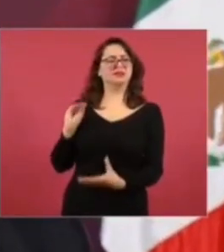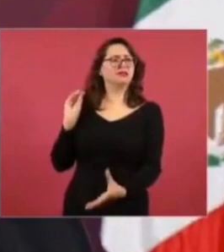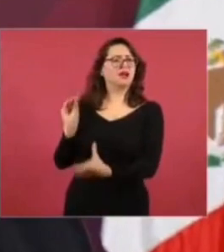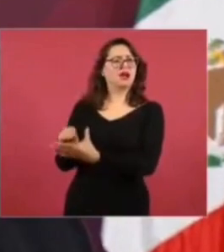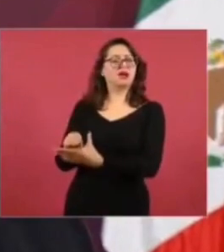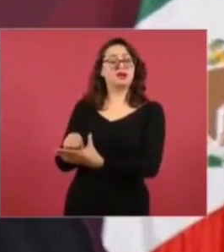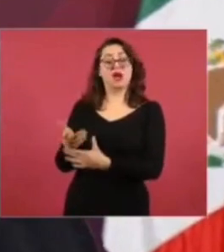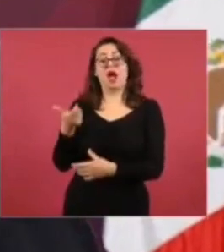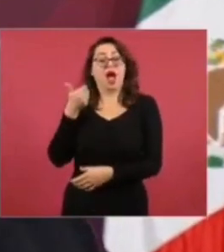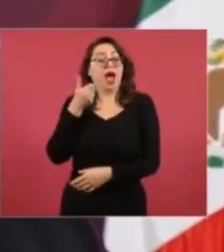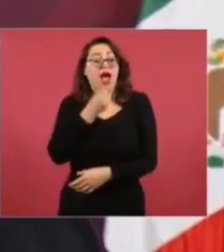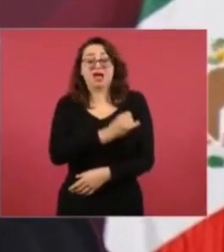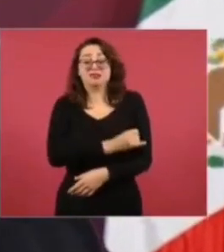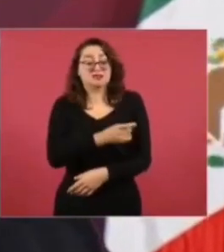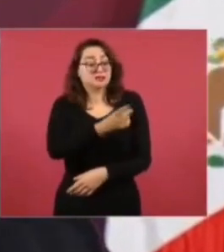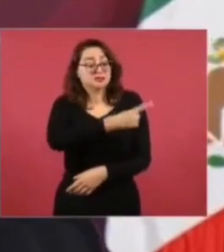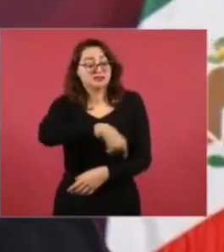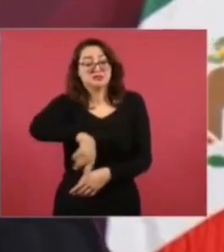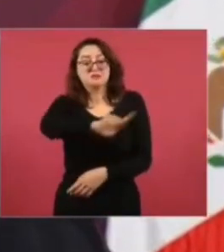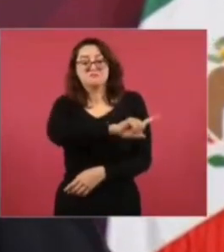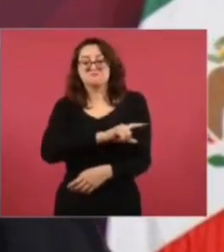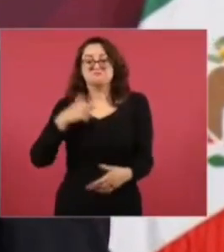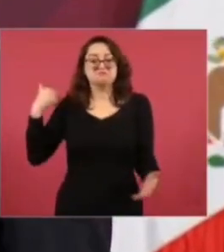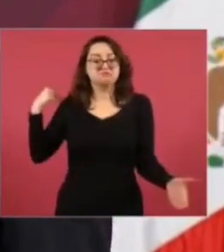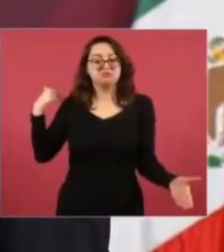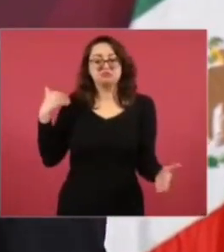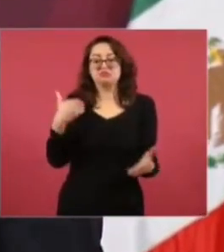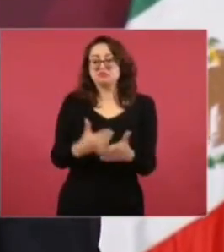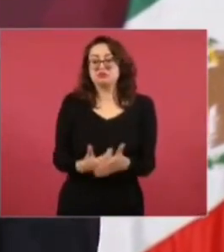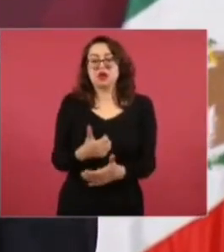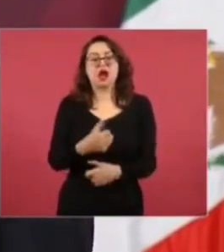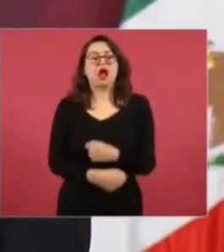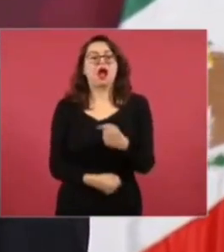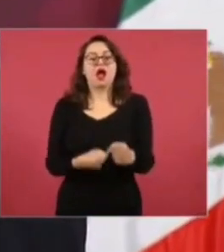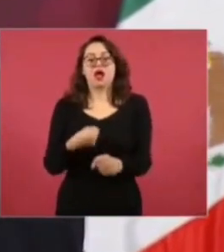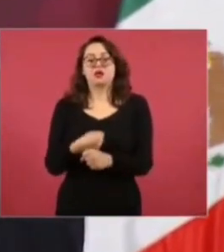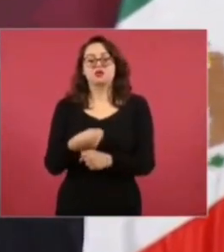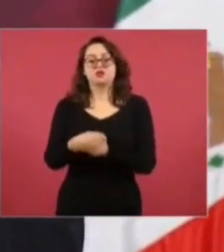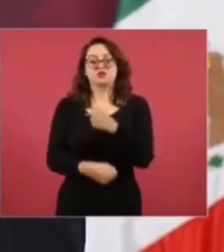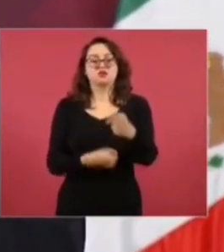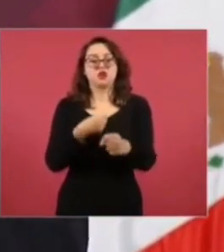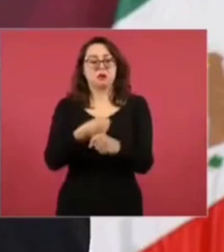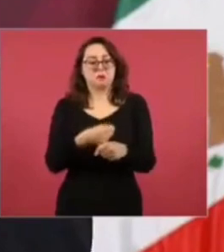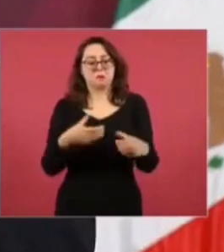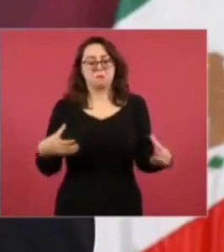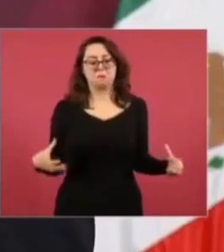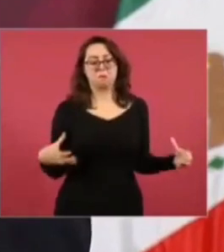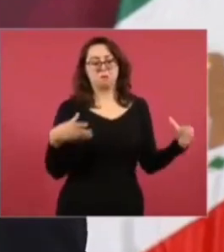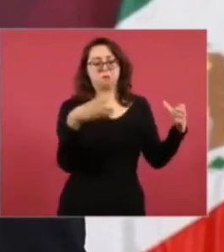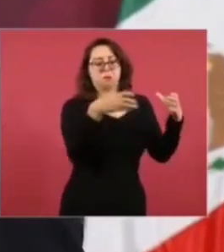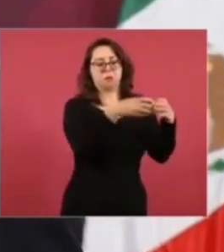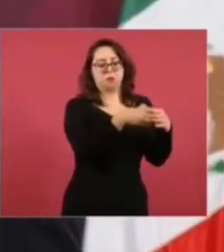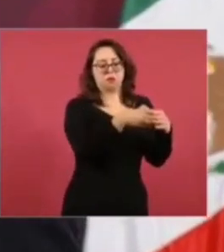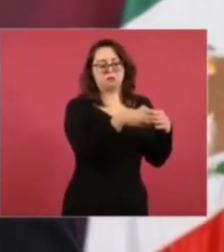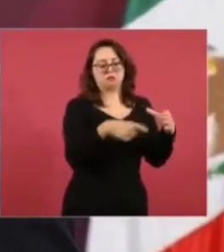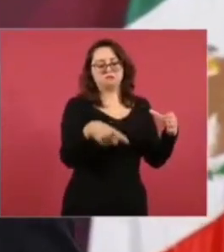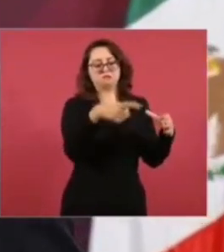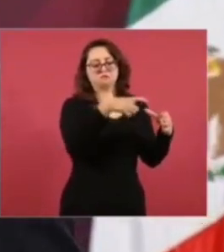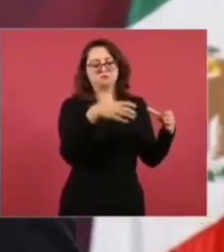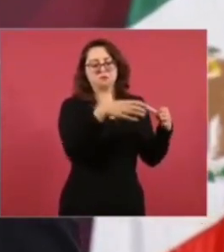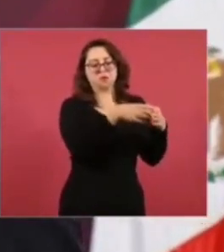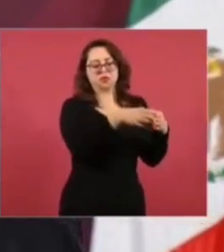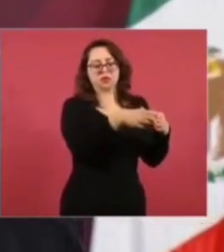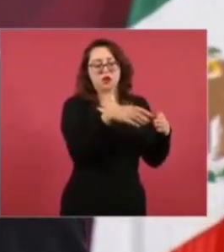el gobierno estaba convertido en un comité al servicio de una